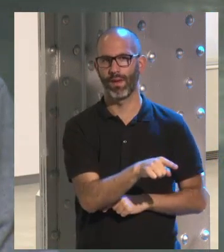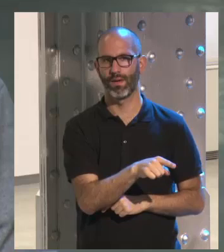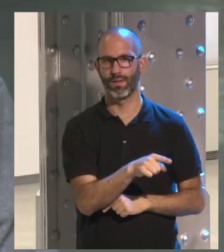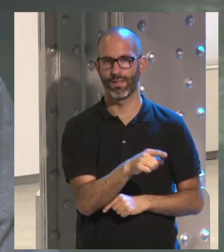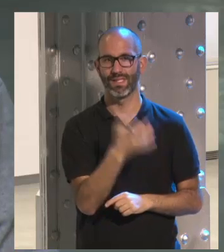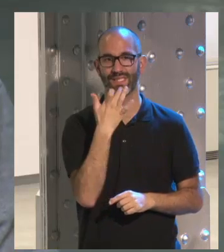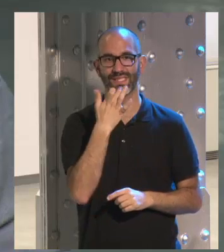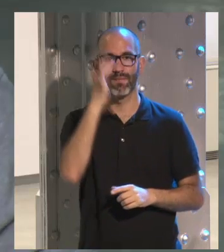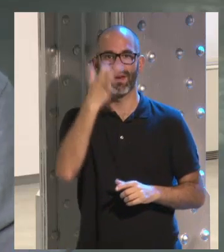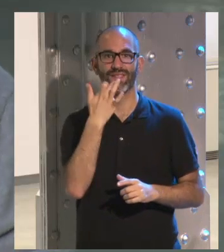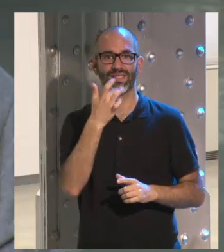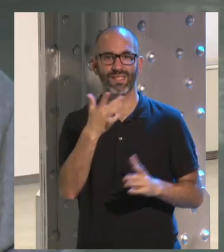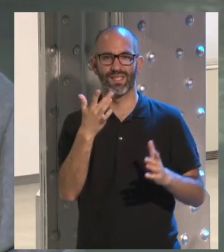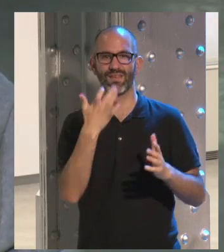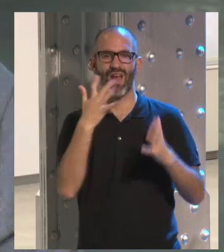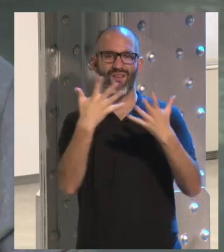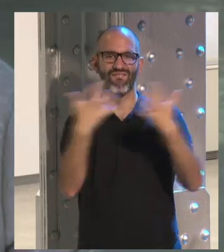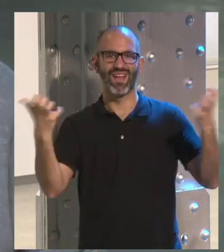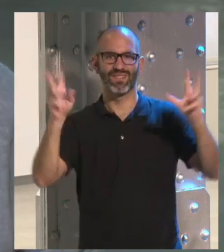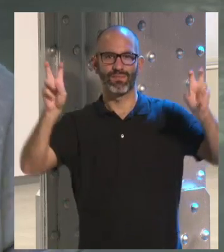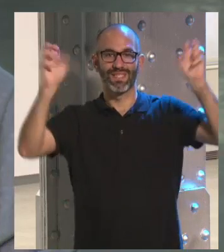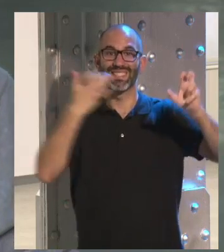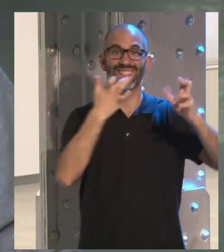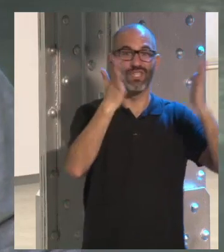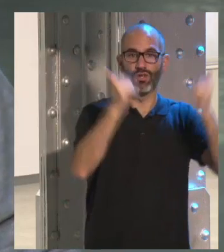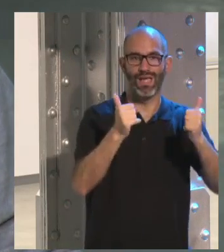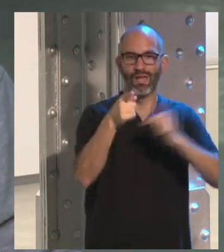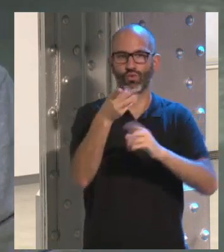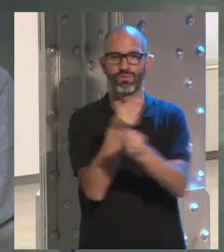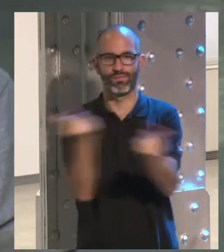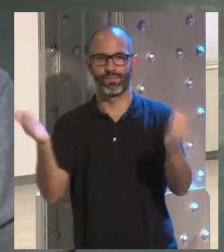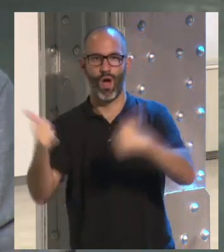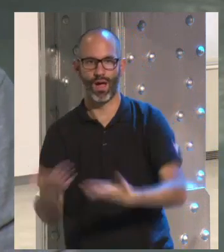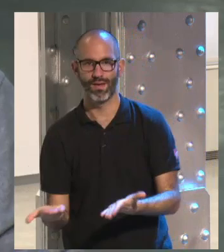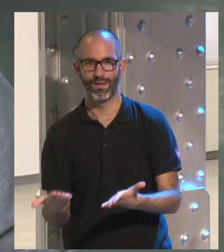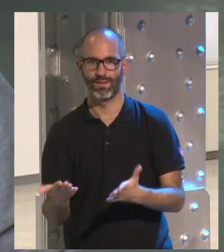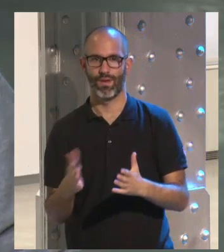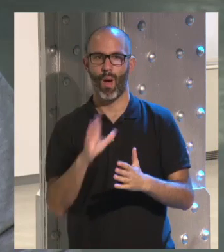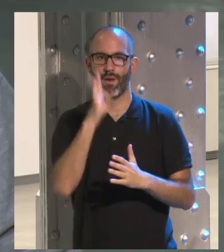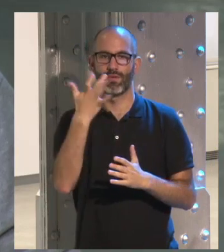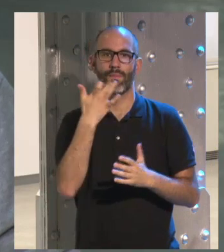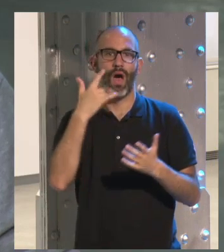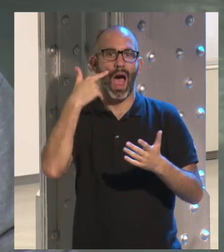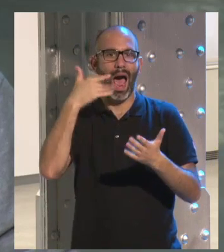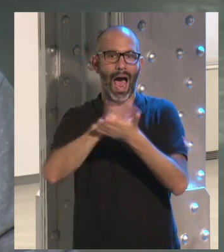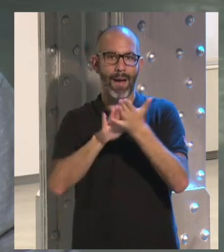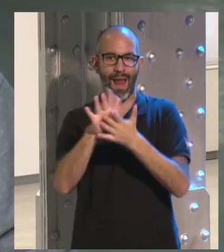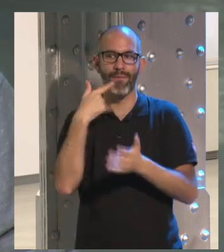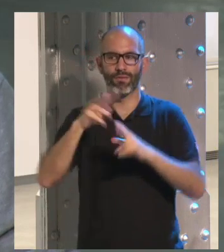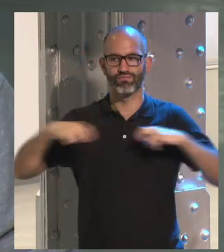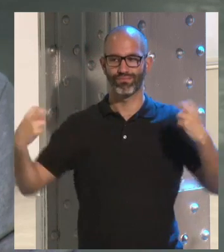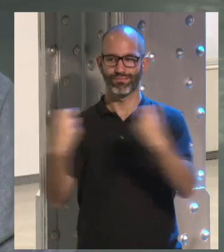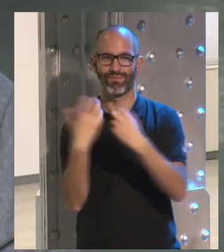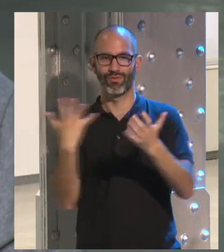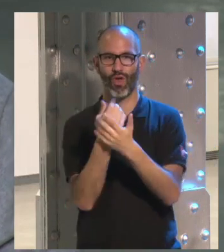Si no estás, no existes. Yo me quedaría con esa frase y vamos a ver si alguien en esta mesa redonda luego me quita la